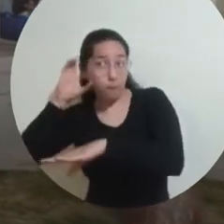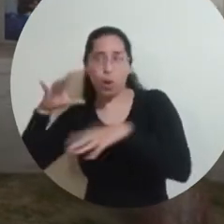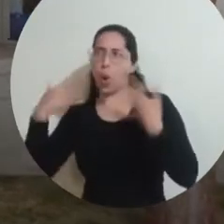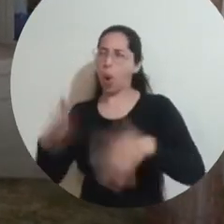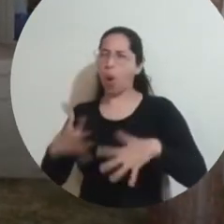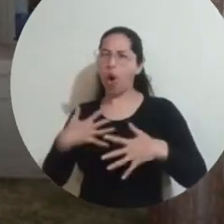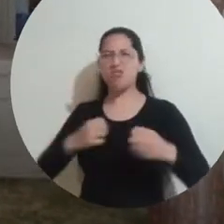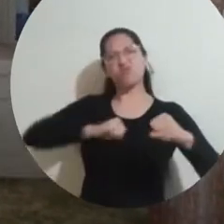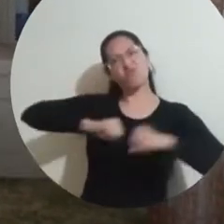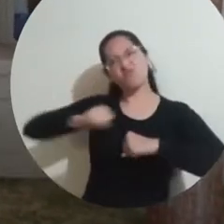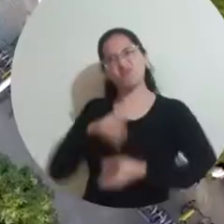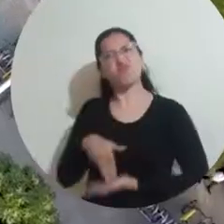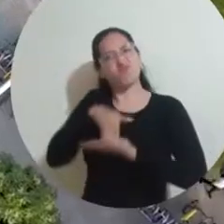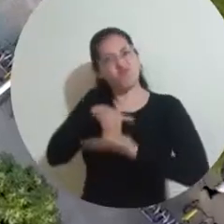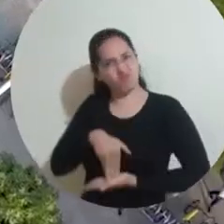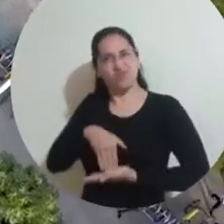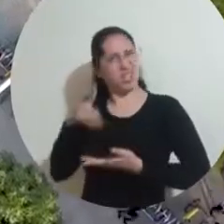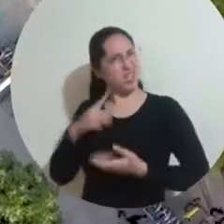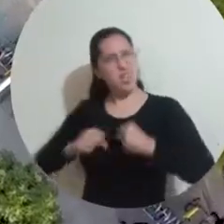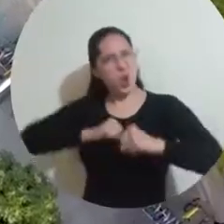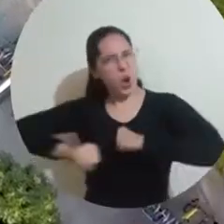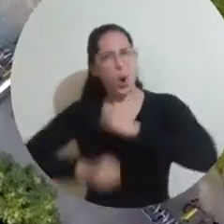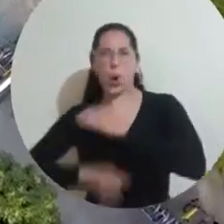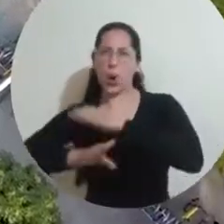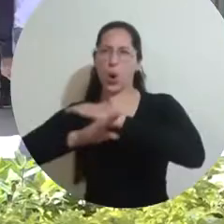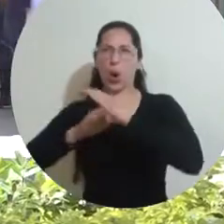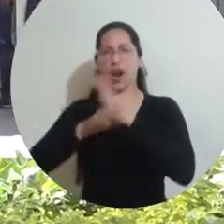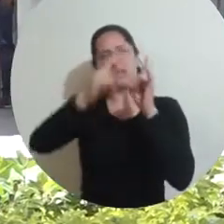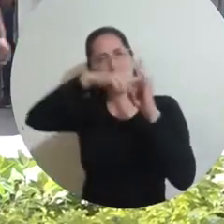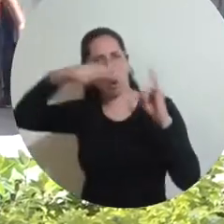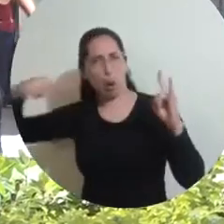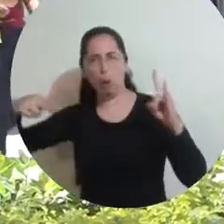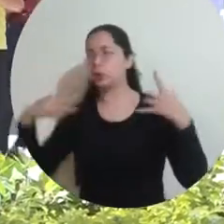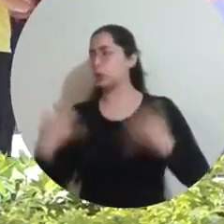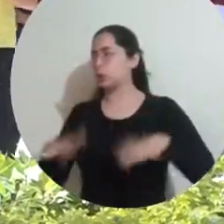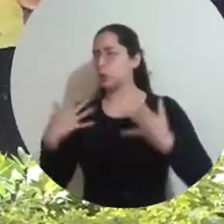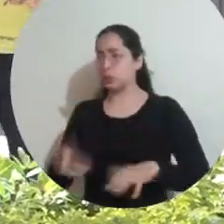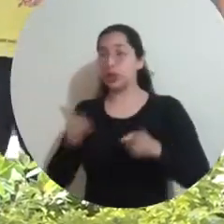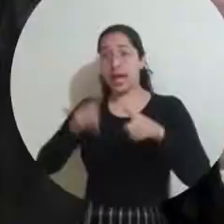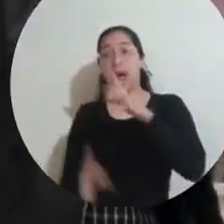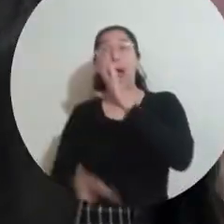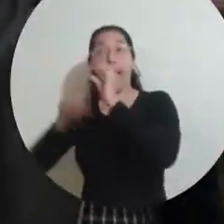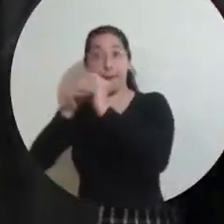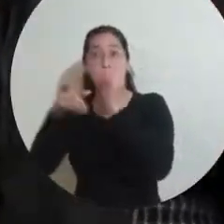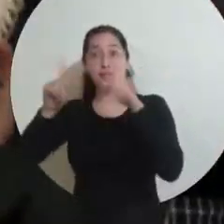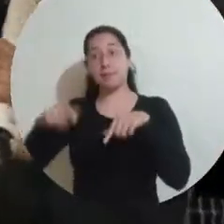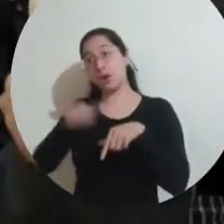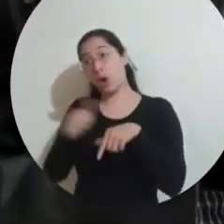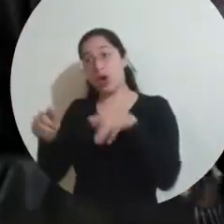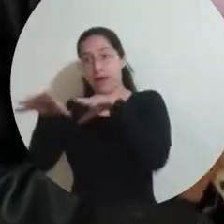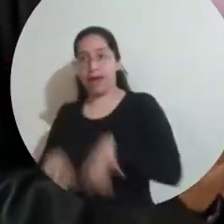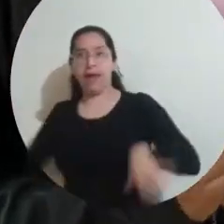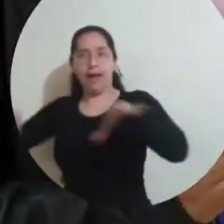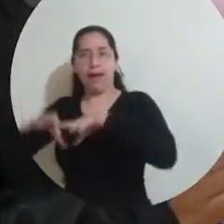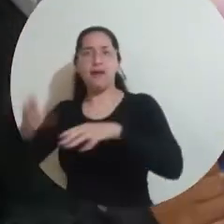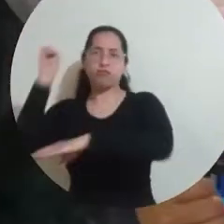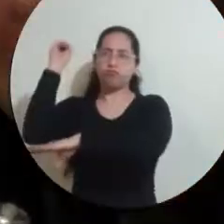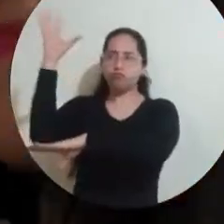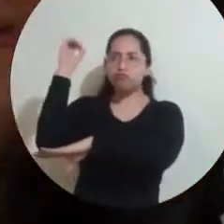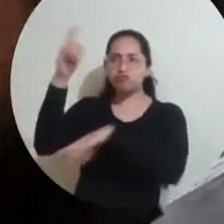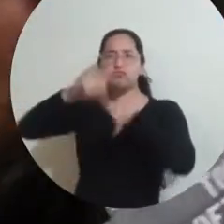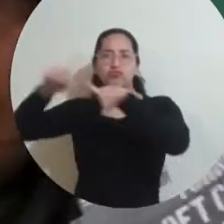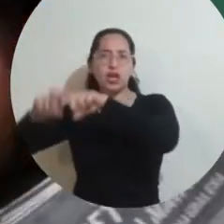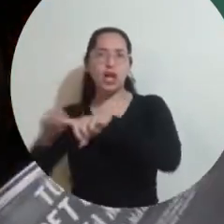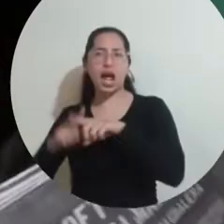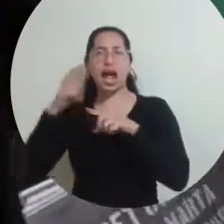gallardía en mantener viva y que siga manteniendo viva la universidad de Matalena. En otro escenario se llevó a cabo una